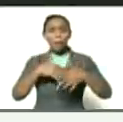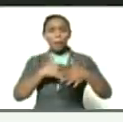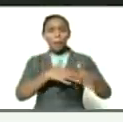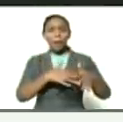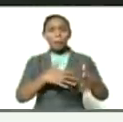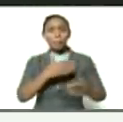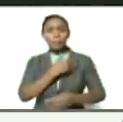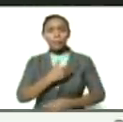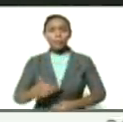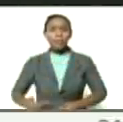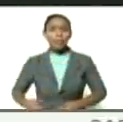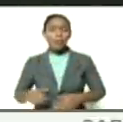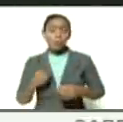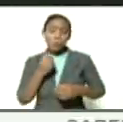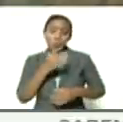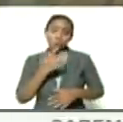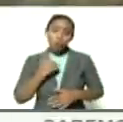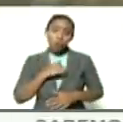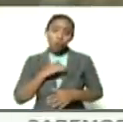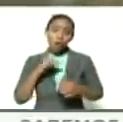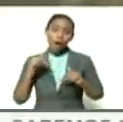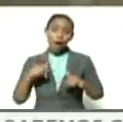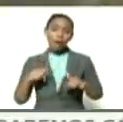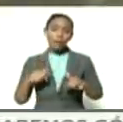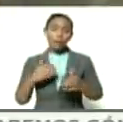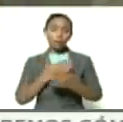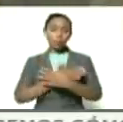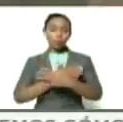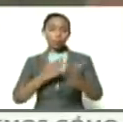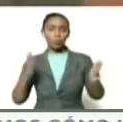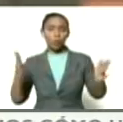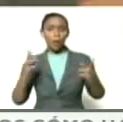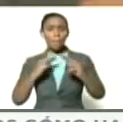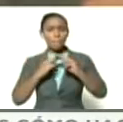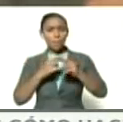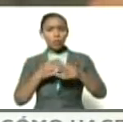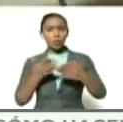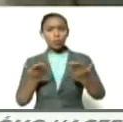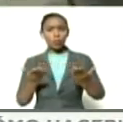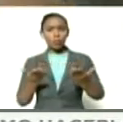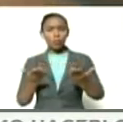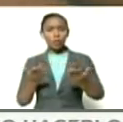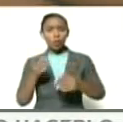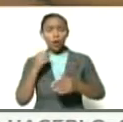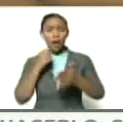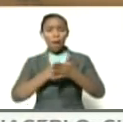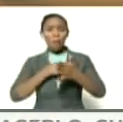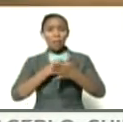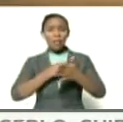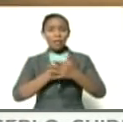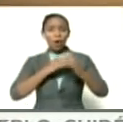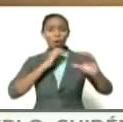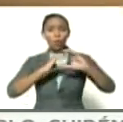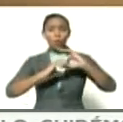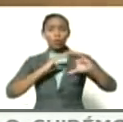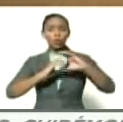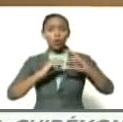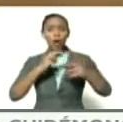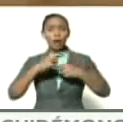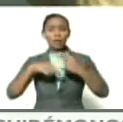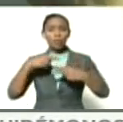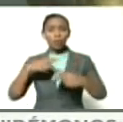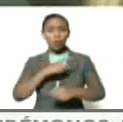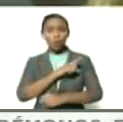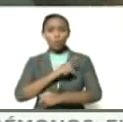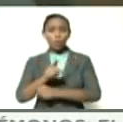presidente y bueno aquí estamos dispuestos y prestos para lo que la batalla comunicacional y la revolución